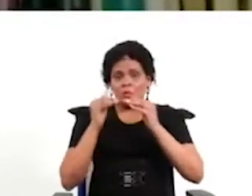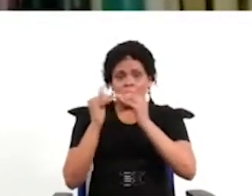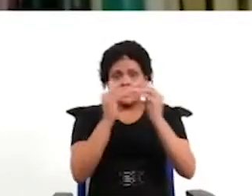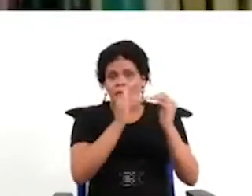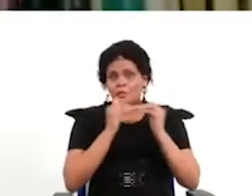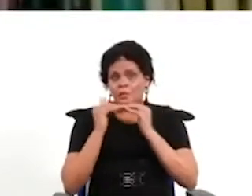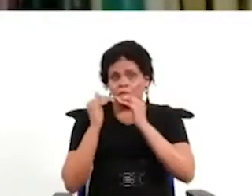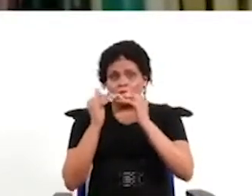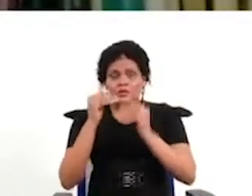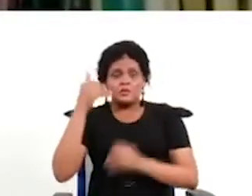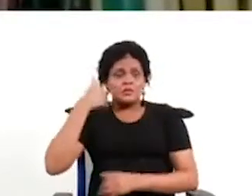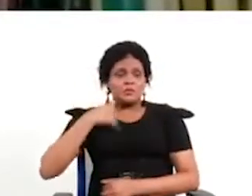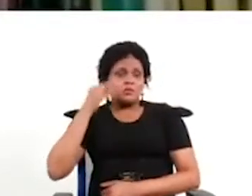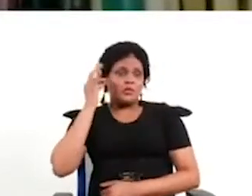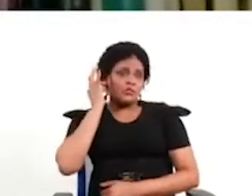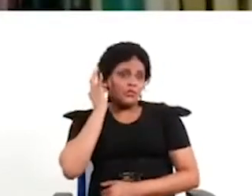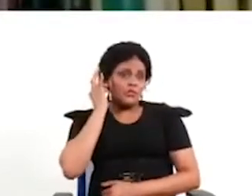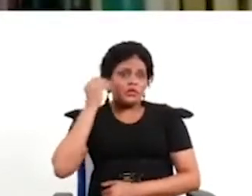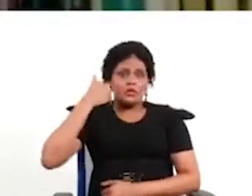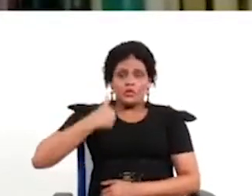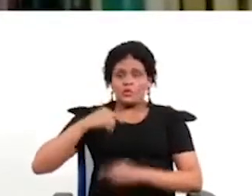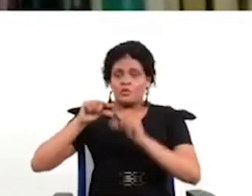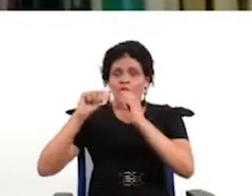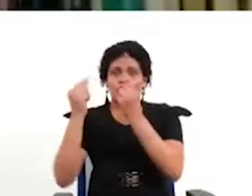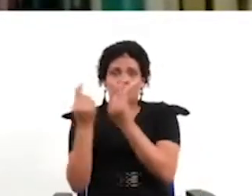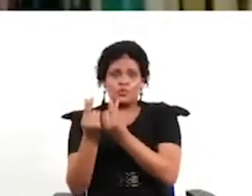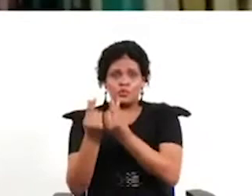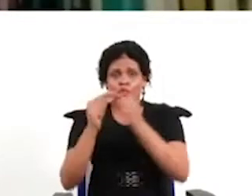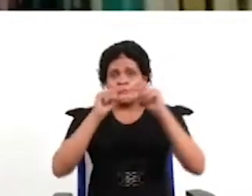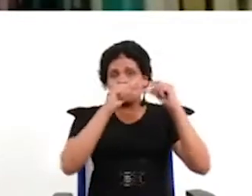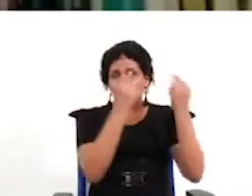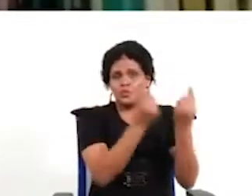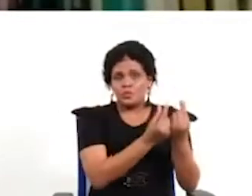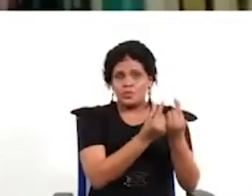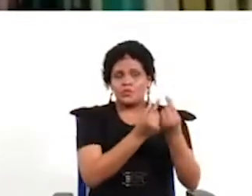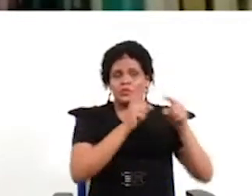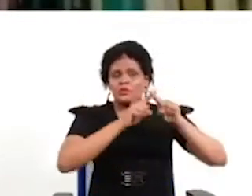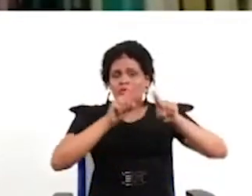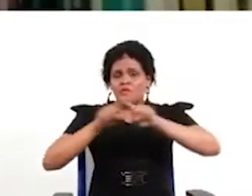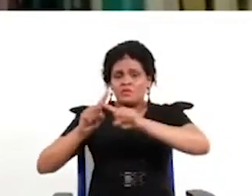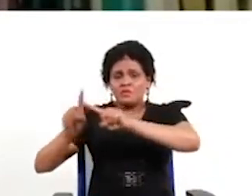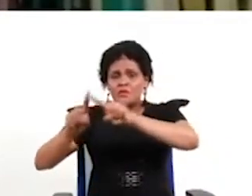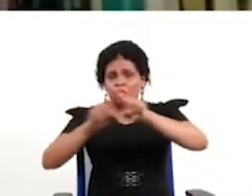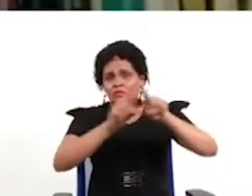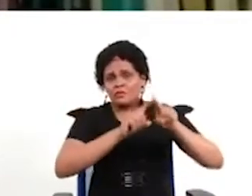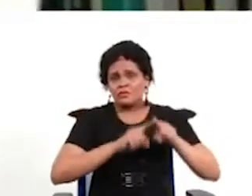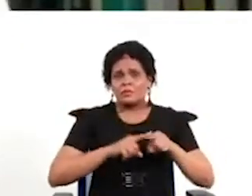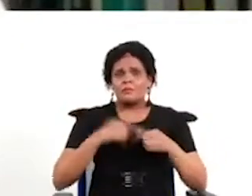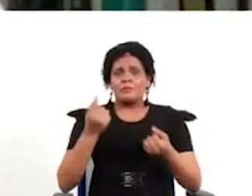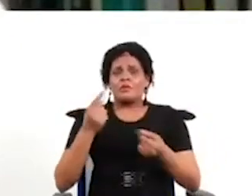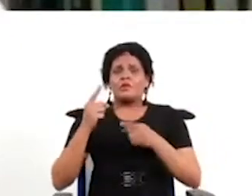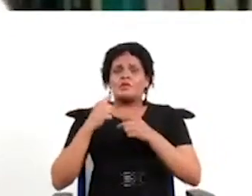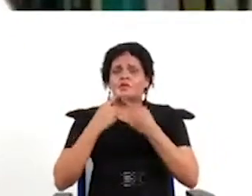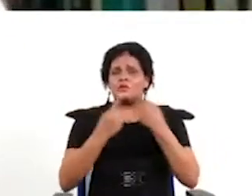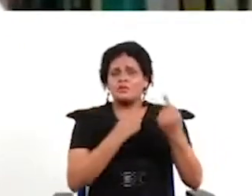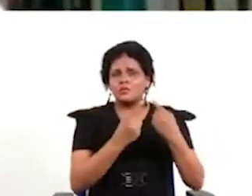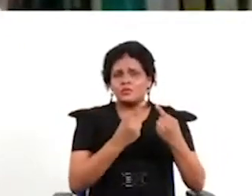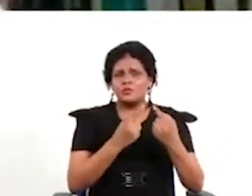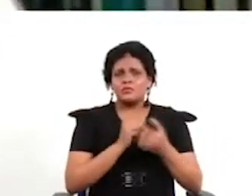mujeres y hombres distintos grupos por el nivel educativo por los distintos criterios que se